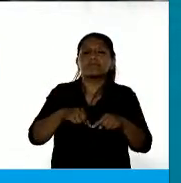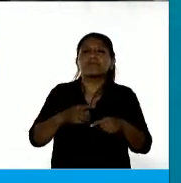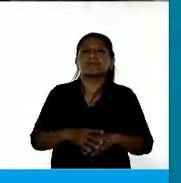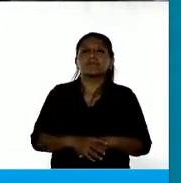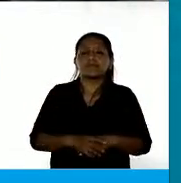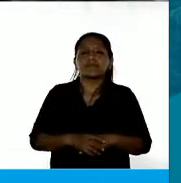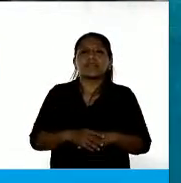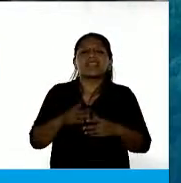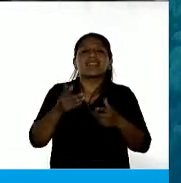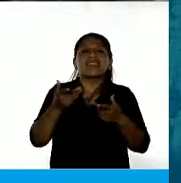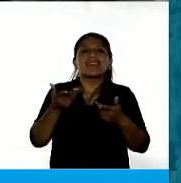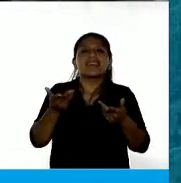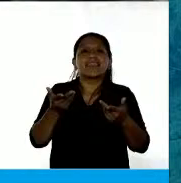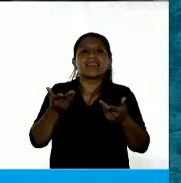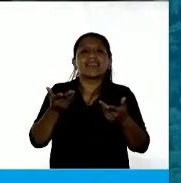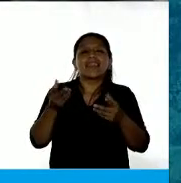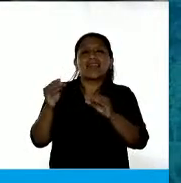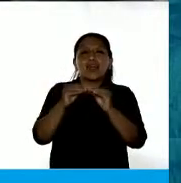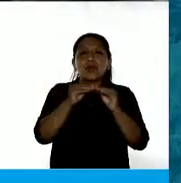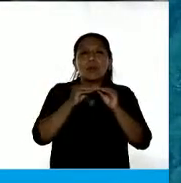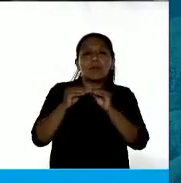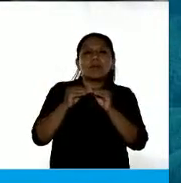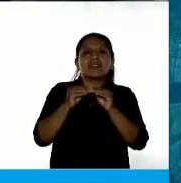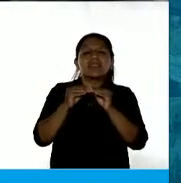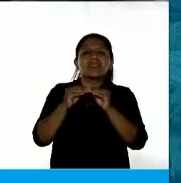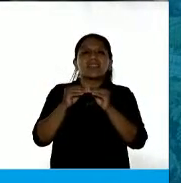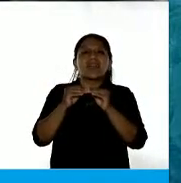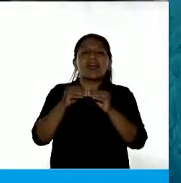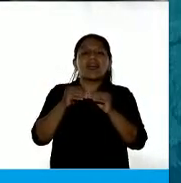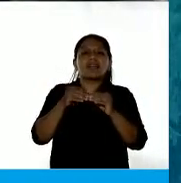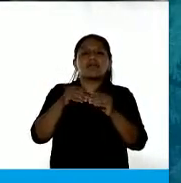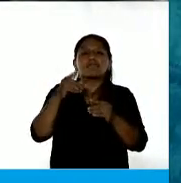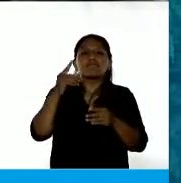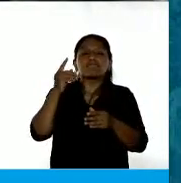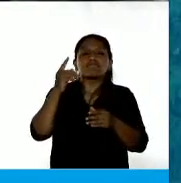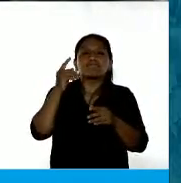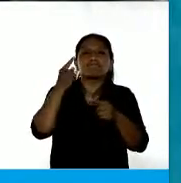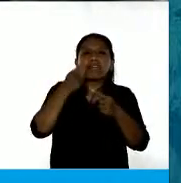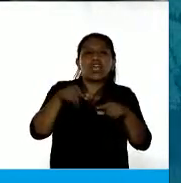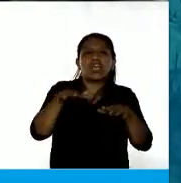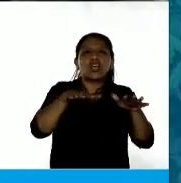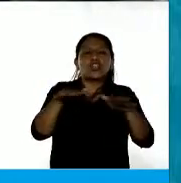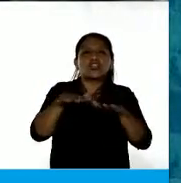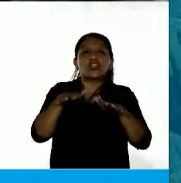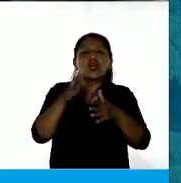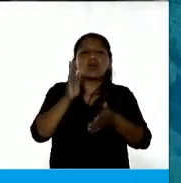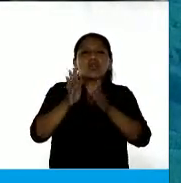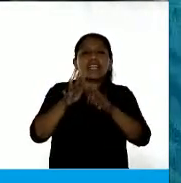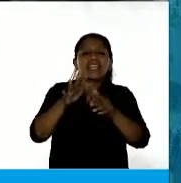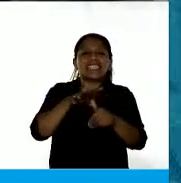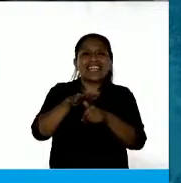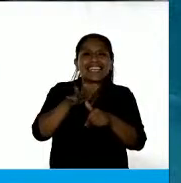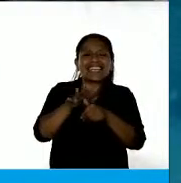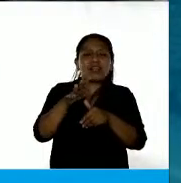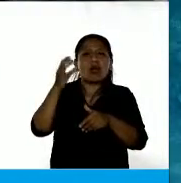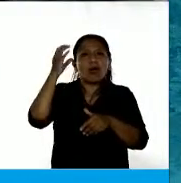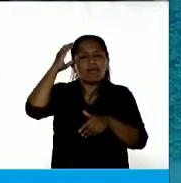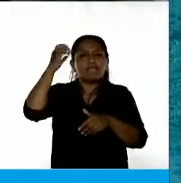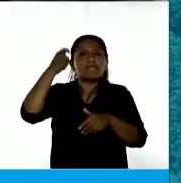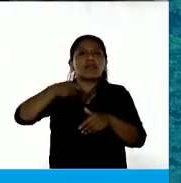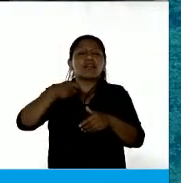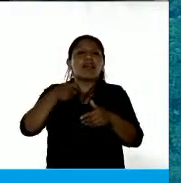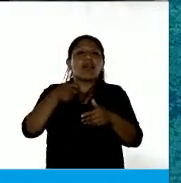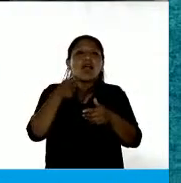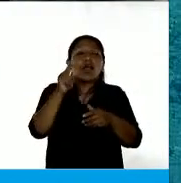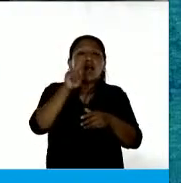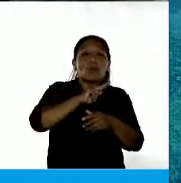aquellas compañeras imputadas en contexto de violencia de género por fiscales, mujeres